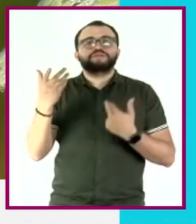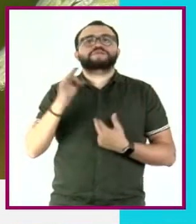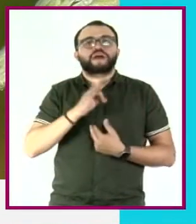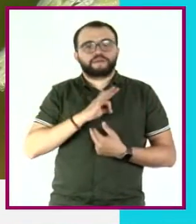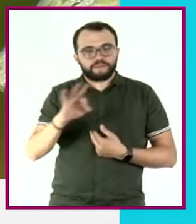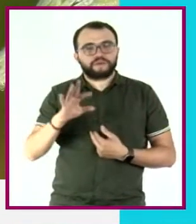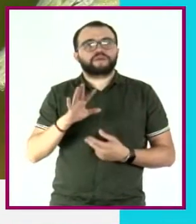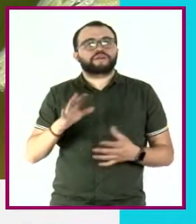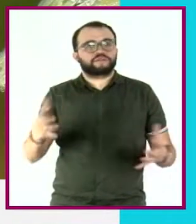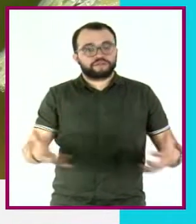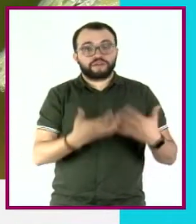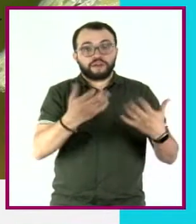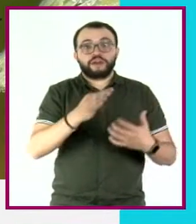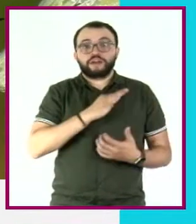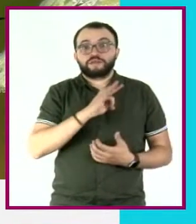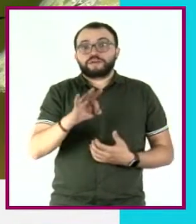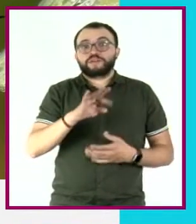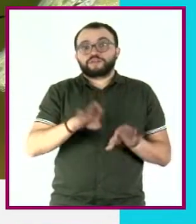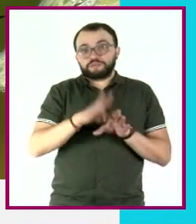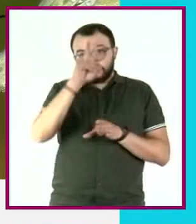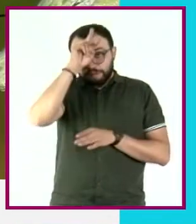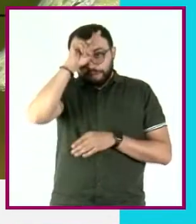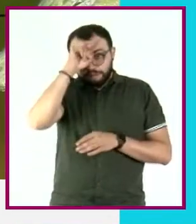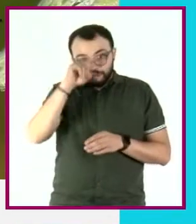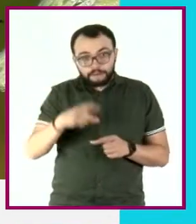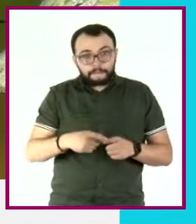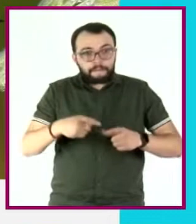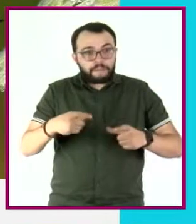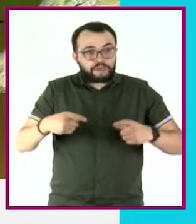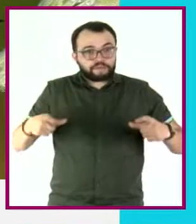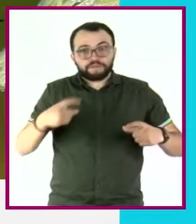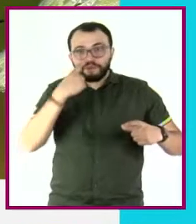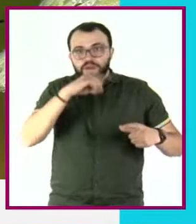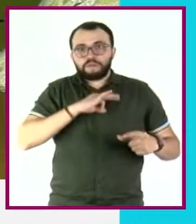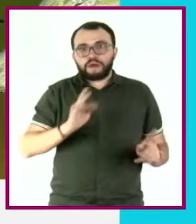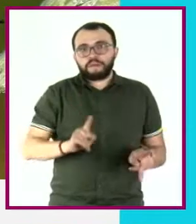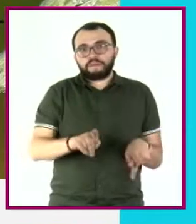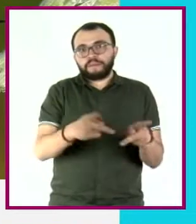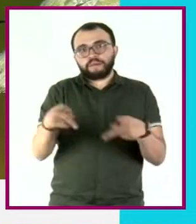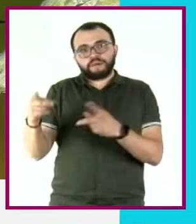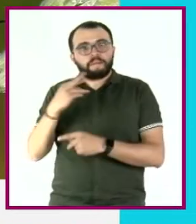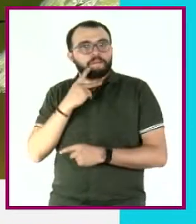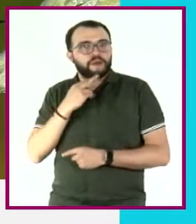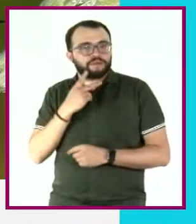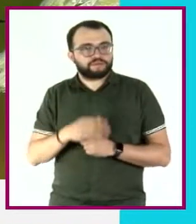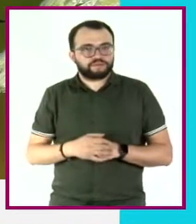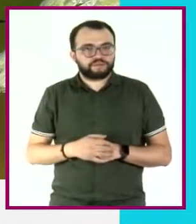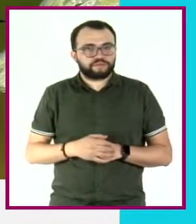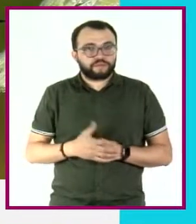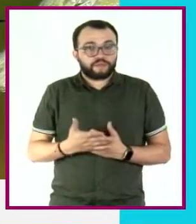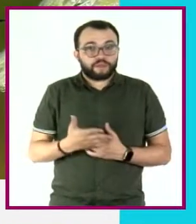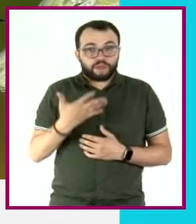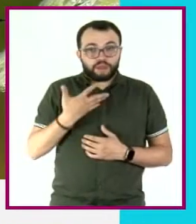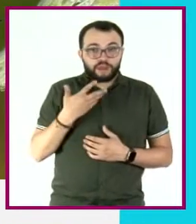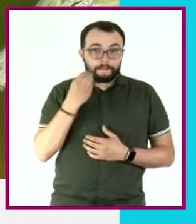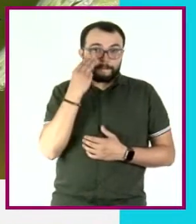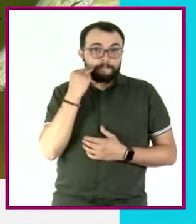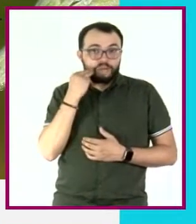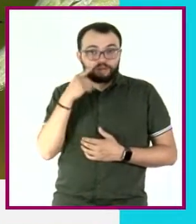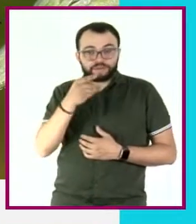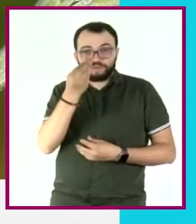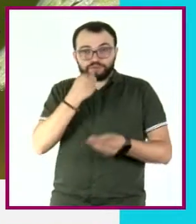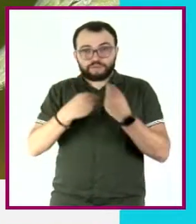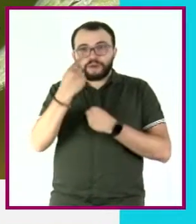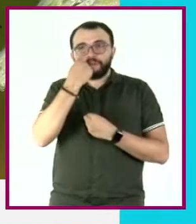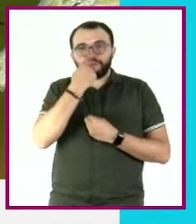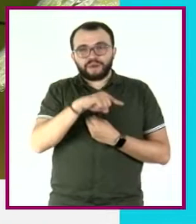reproduzcan y aumente la oferta de insectos para su venta. Además de tener un mercado dentro de la industria del alimento para el